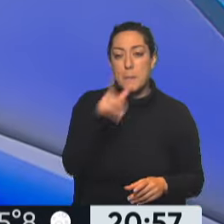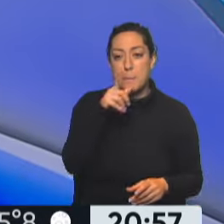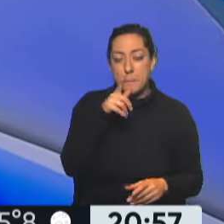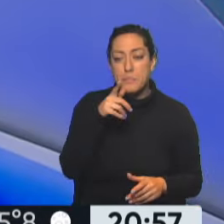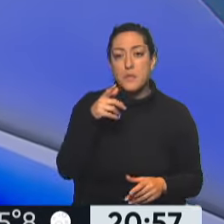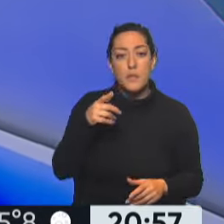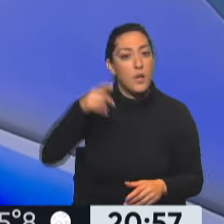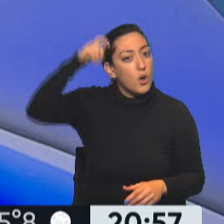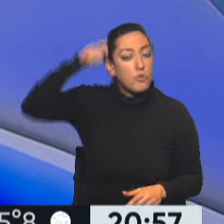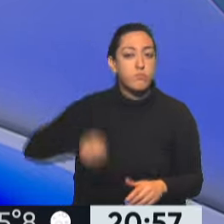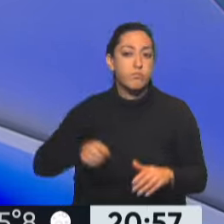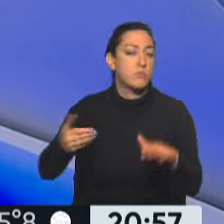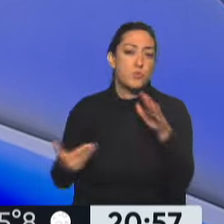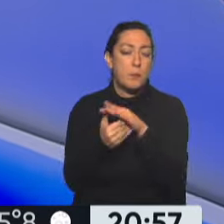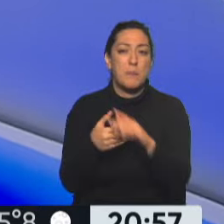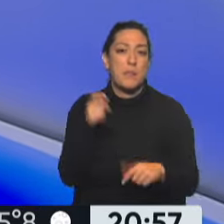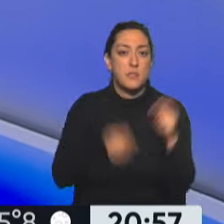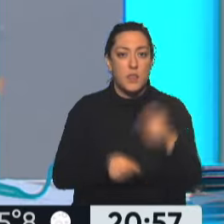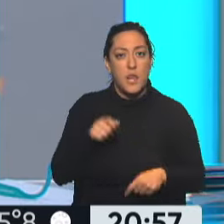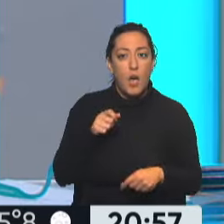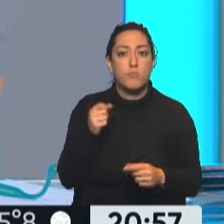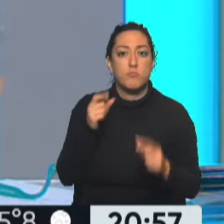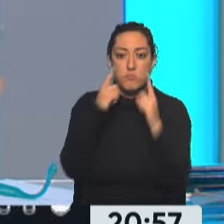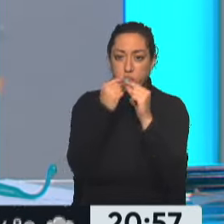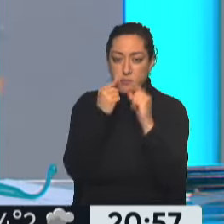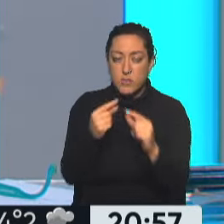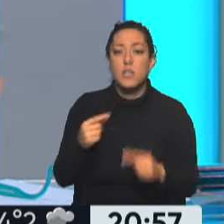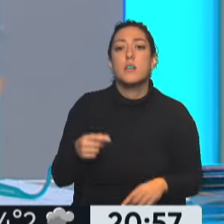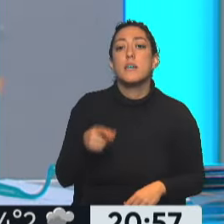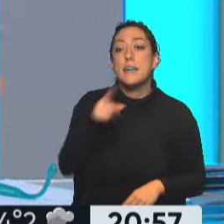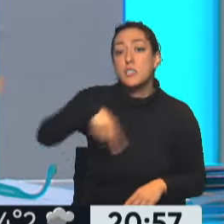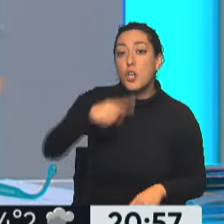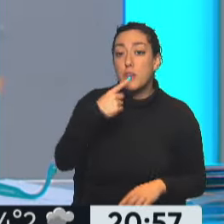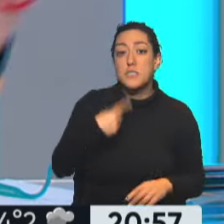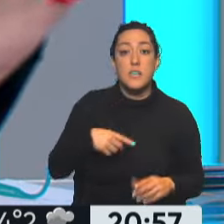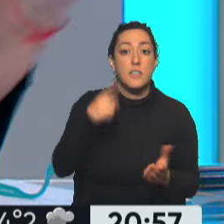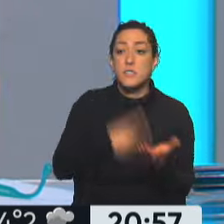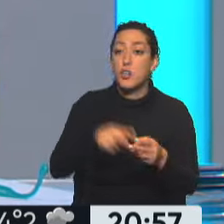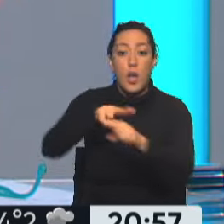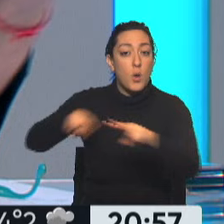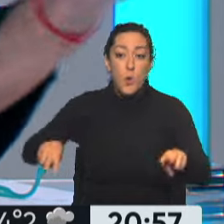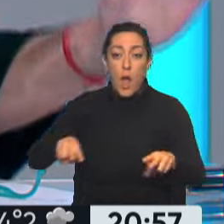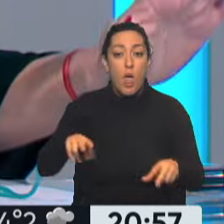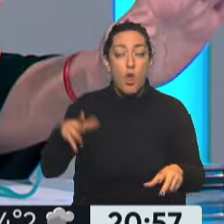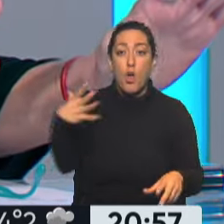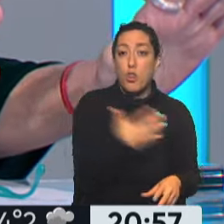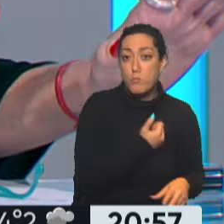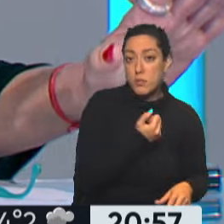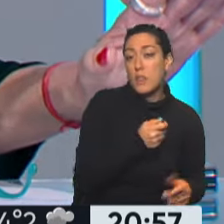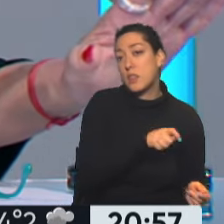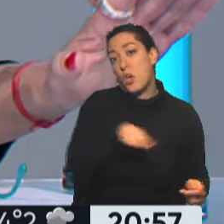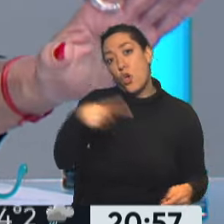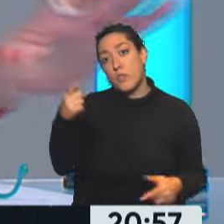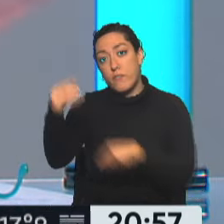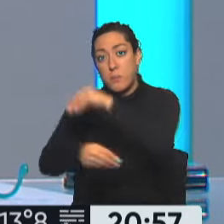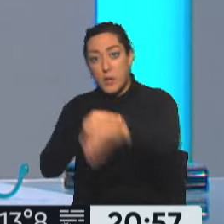provincial de Santiago del Estero. Y la corte dice, señores, anulo el fallo que le habían dado a la familia